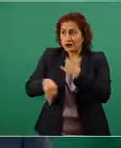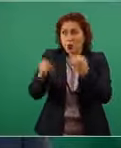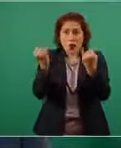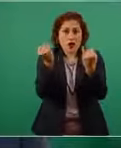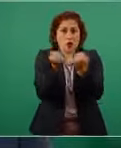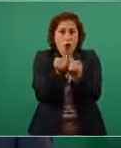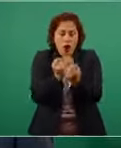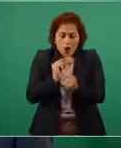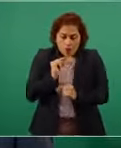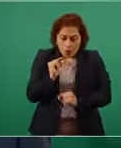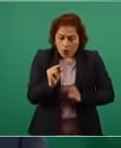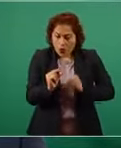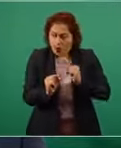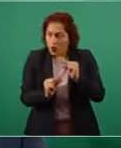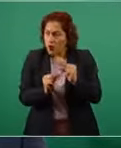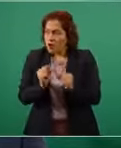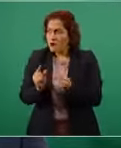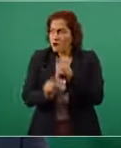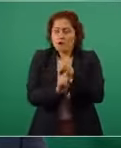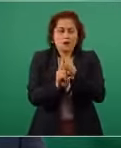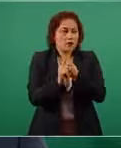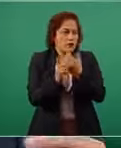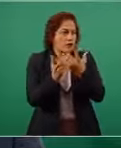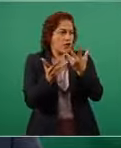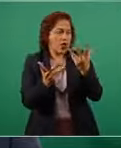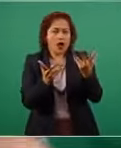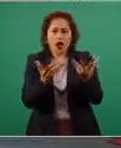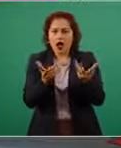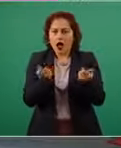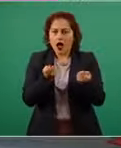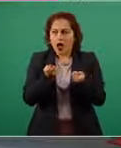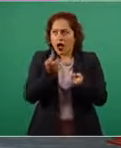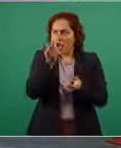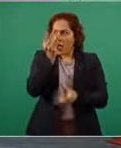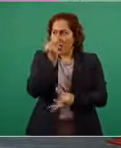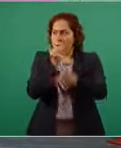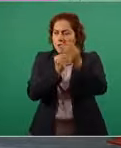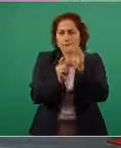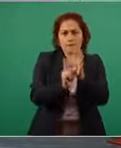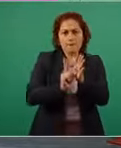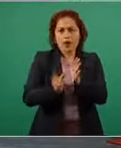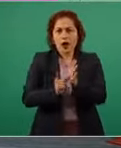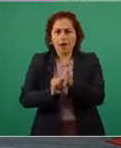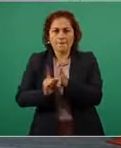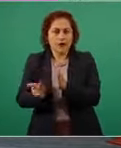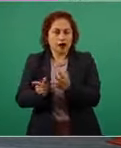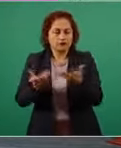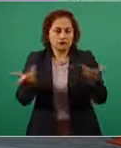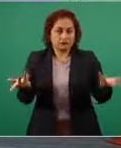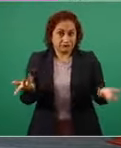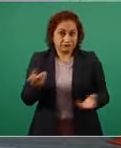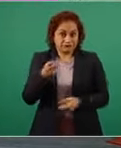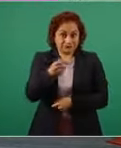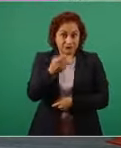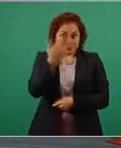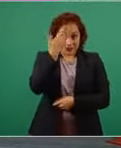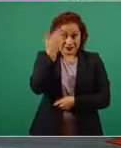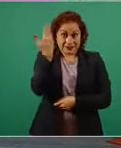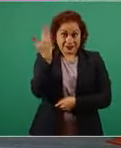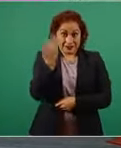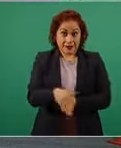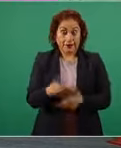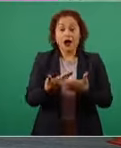este problema de un virus que además ustedes europeos lo conocen bien ha empezado a mutar